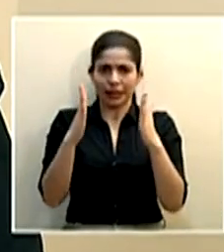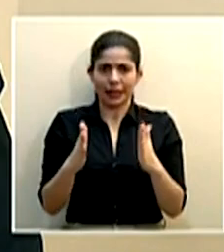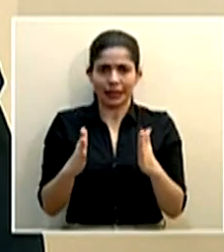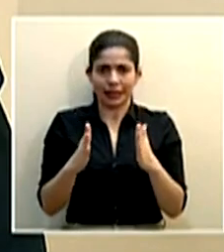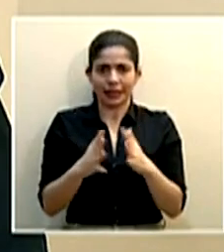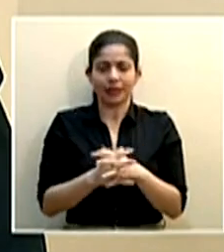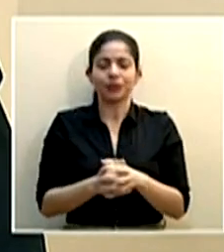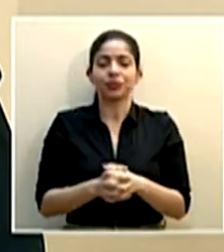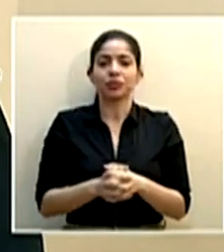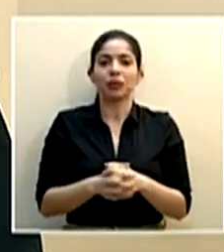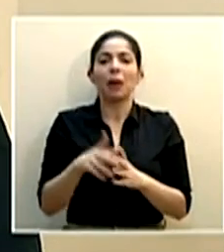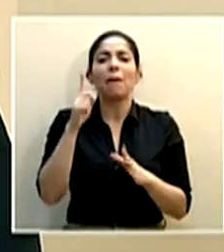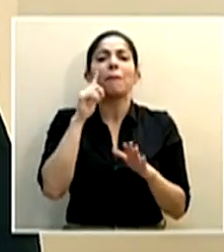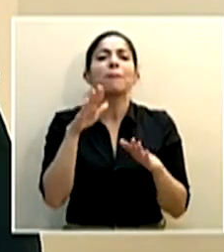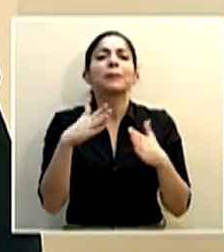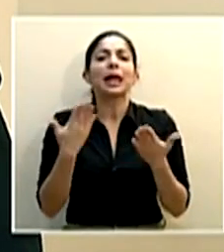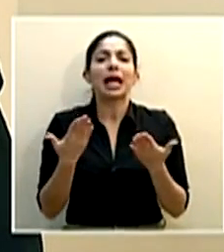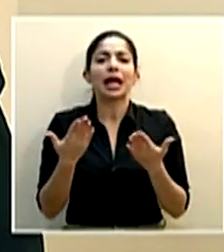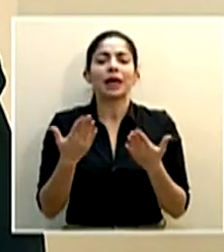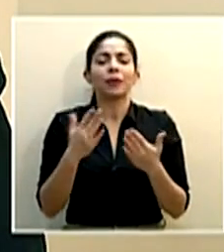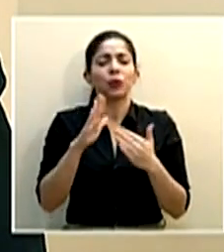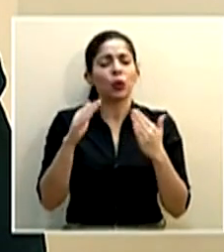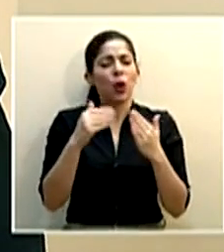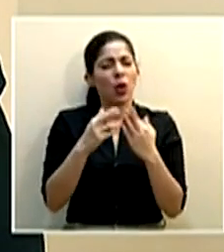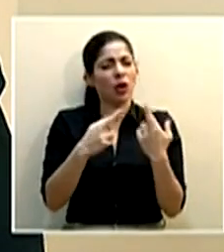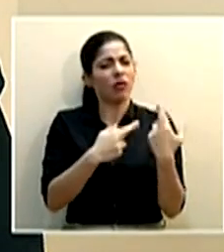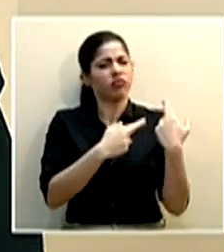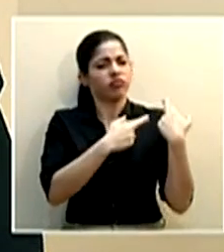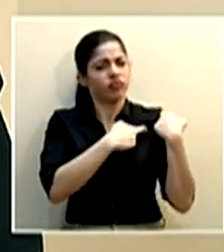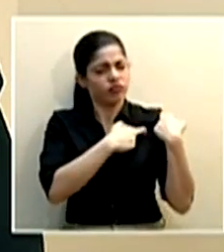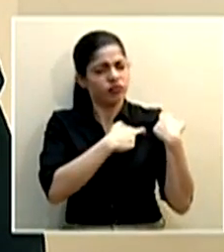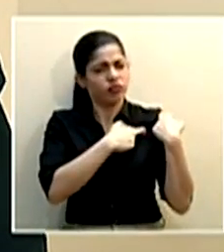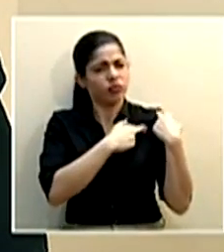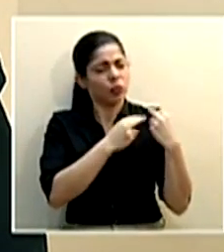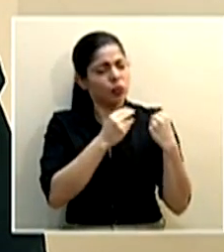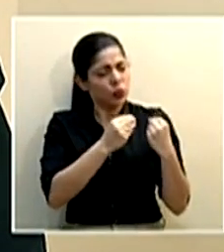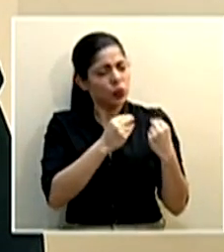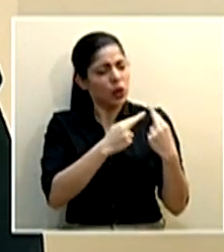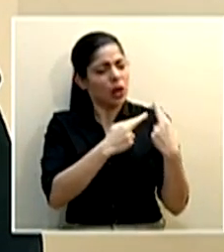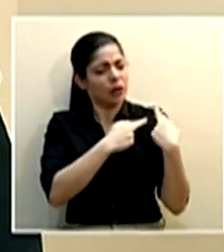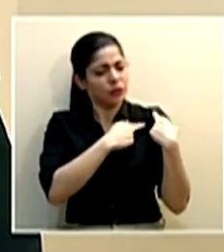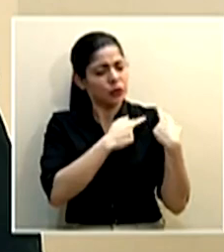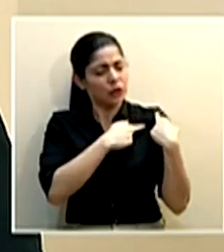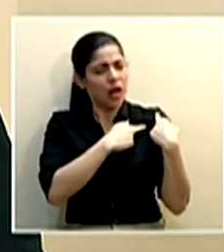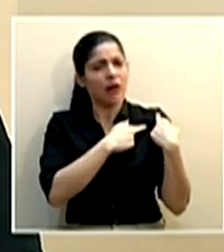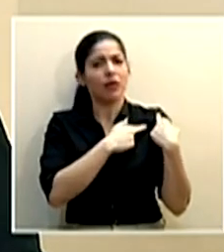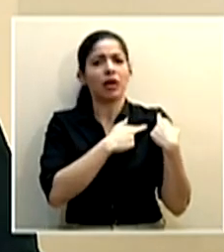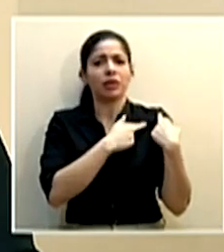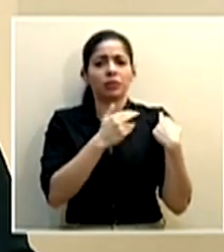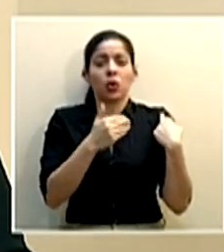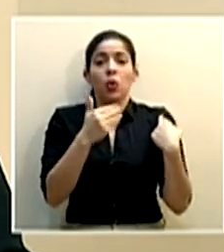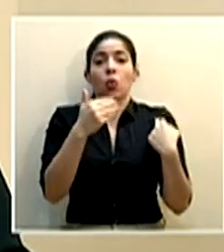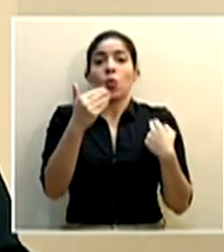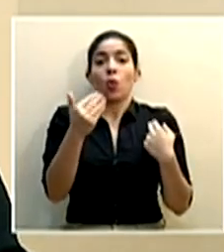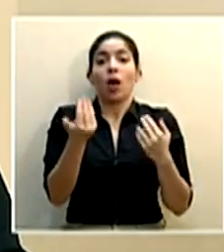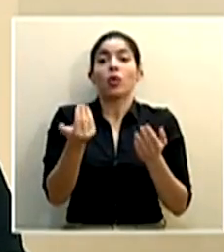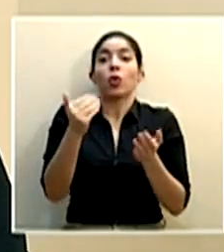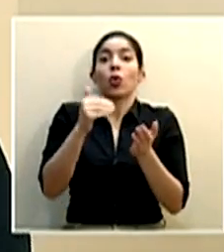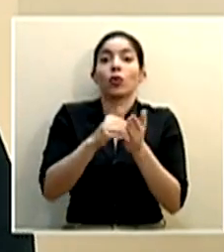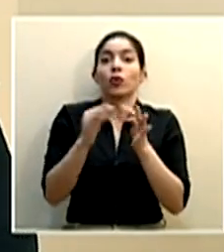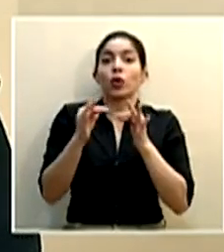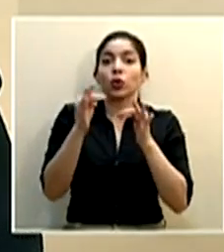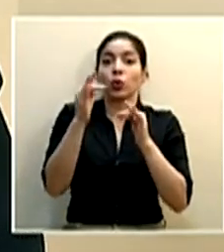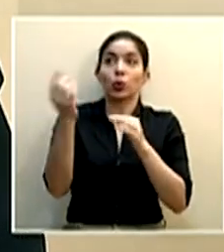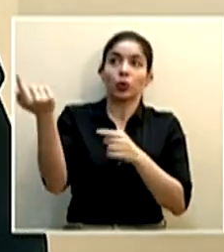para que seamos muy responsables a la hora que tengamos de nuevo turistas en